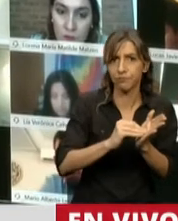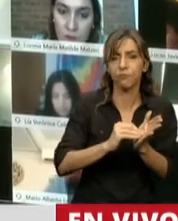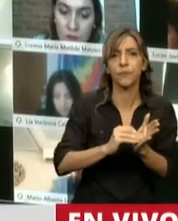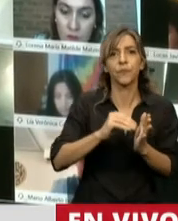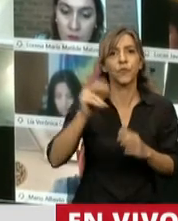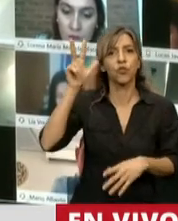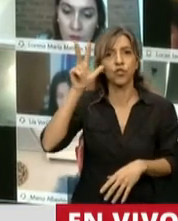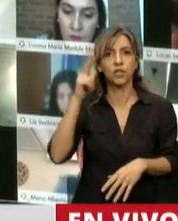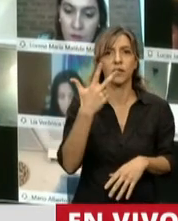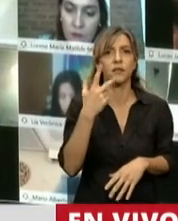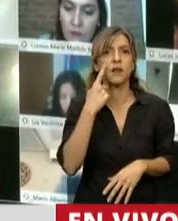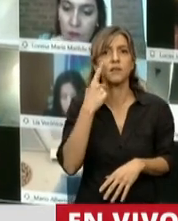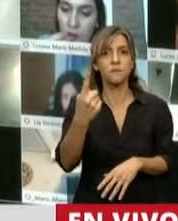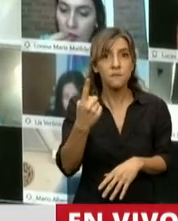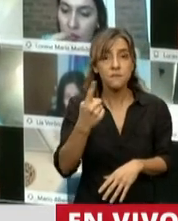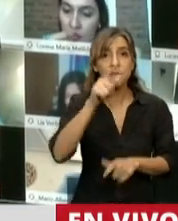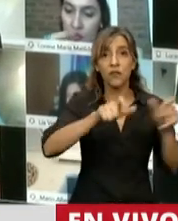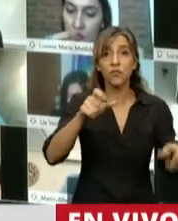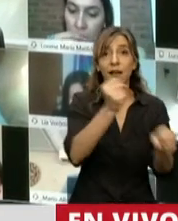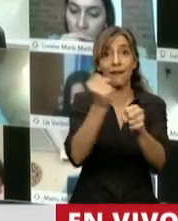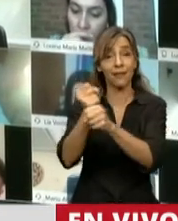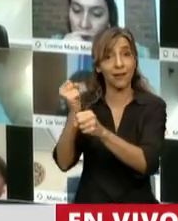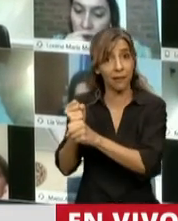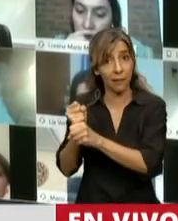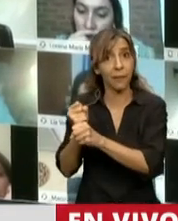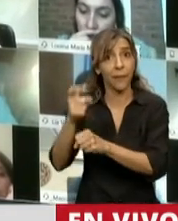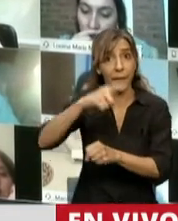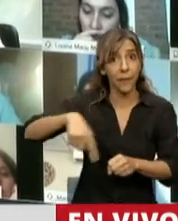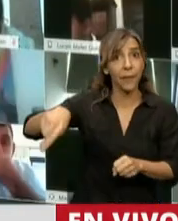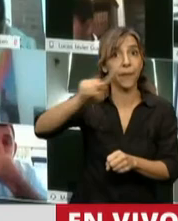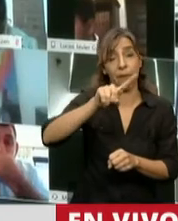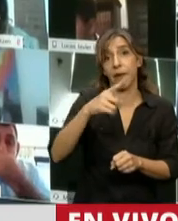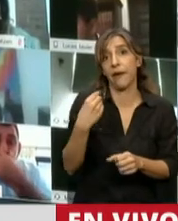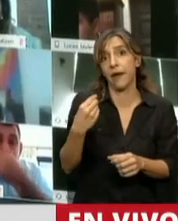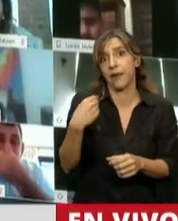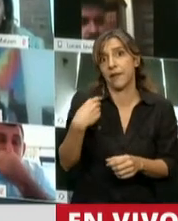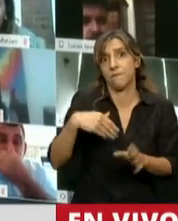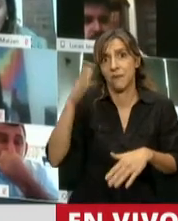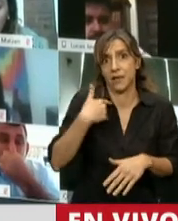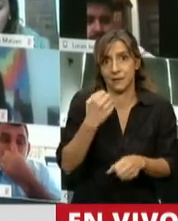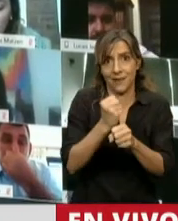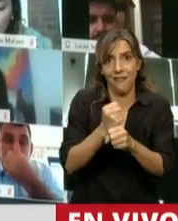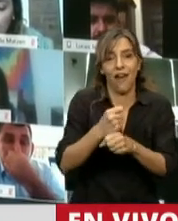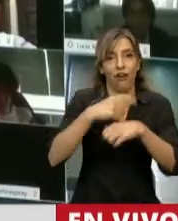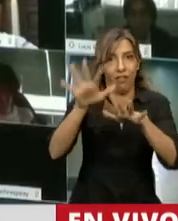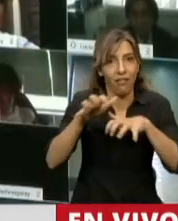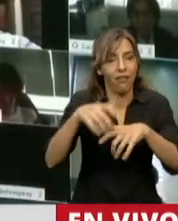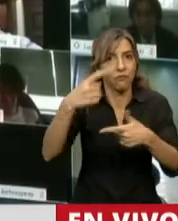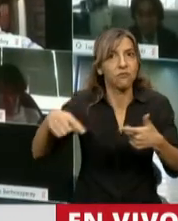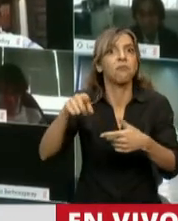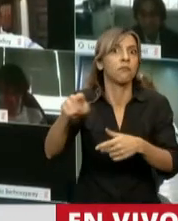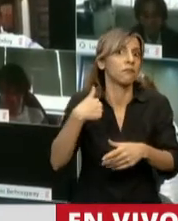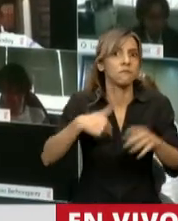.000 trabajadores de esta actividad económica tan importante en la Argentina van a tener en la medida que